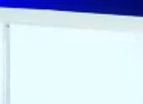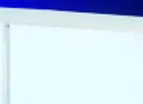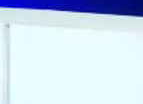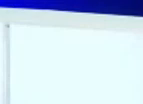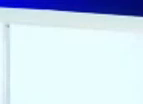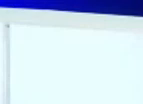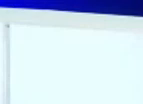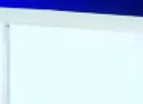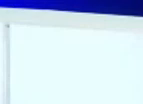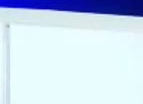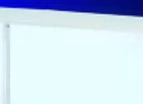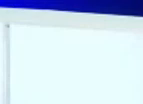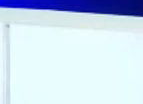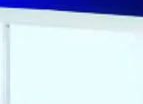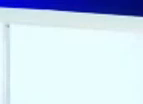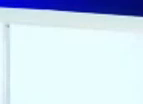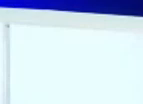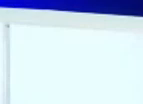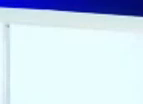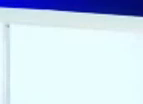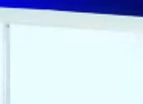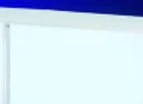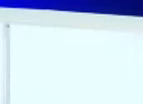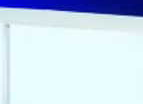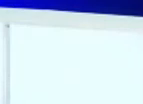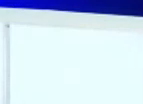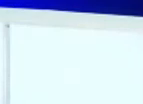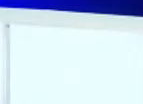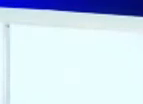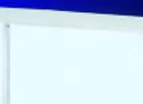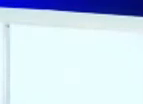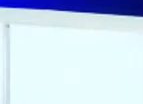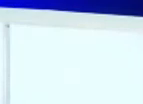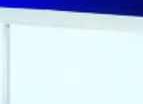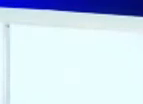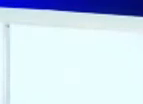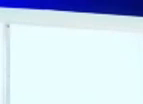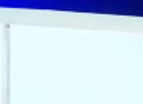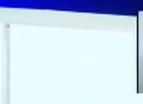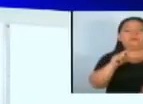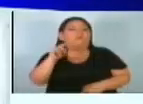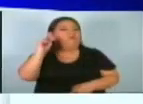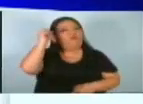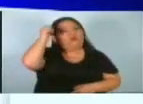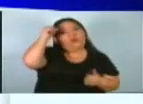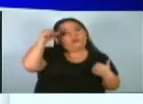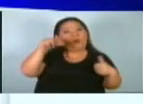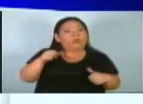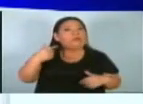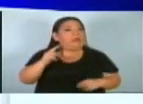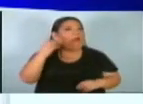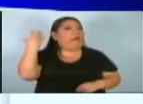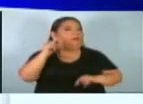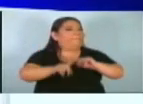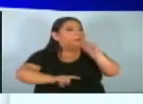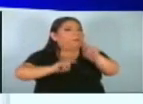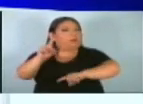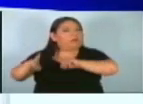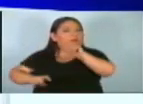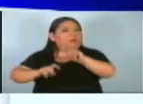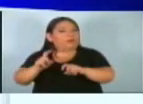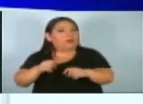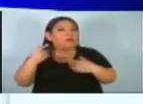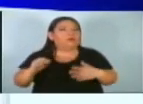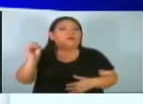Arena y el FMLN continúan siendo descalificados por la población según una encuesta que revela que más hasta el